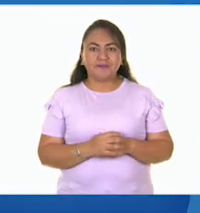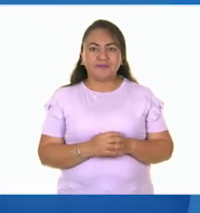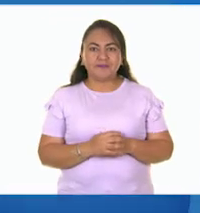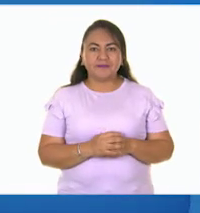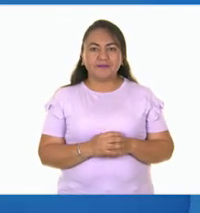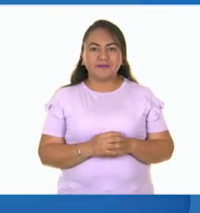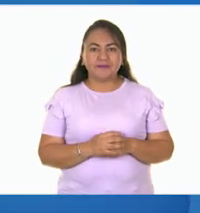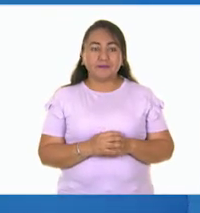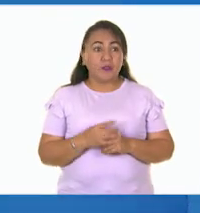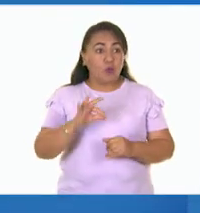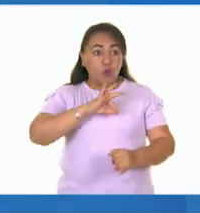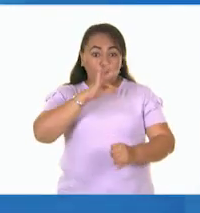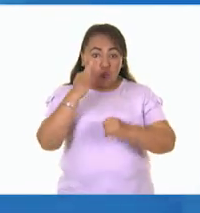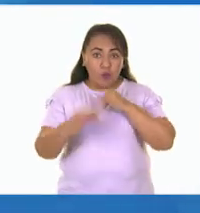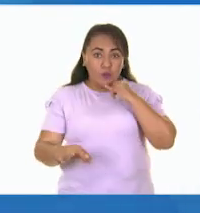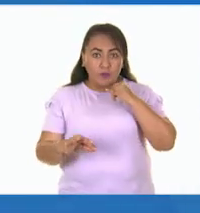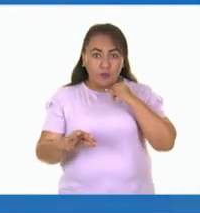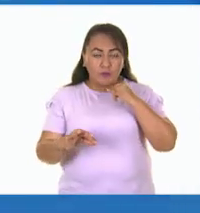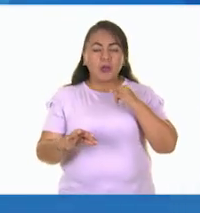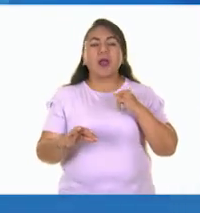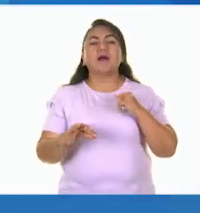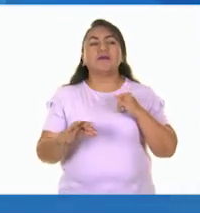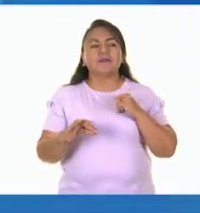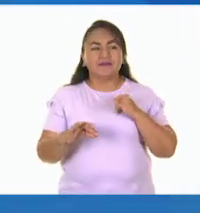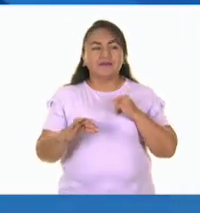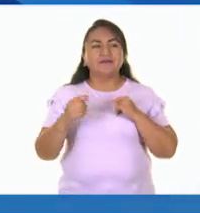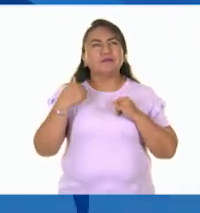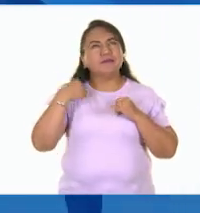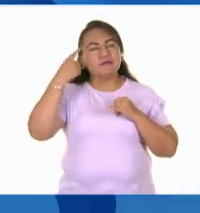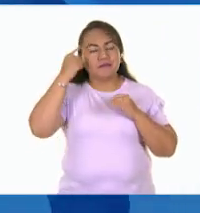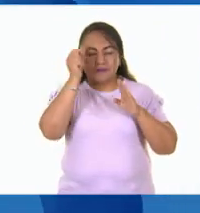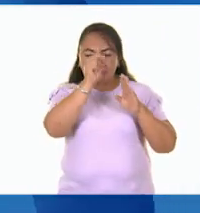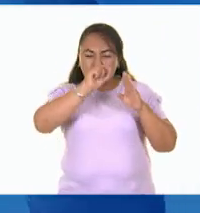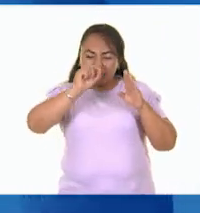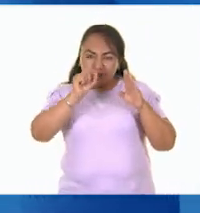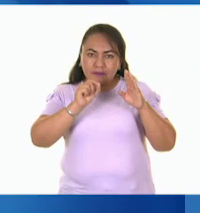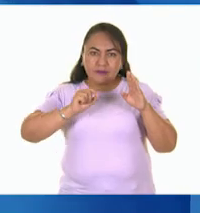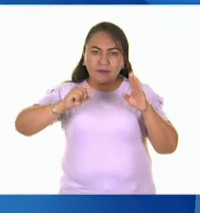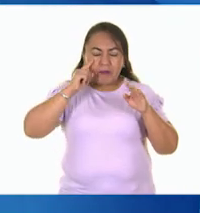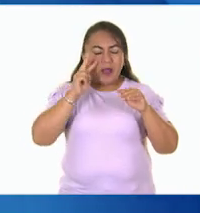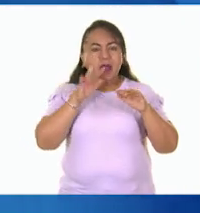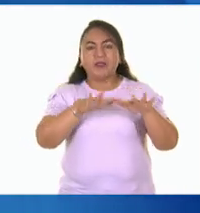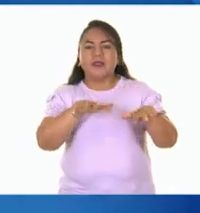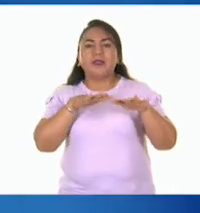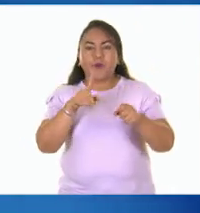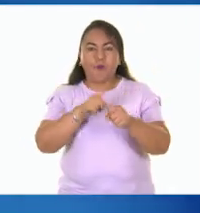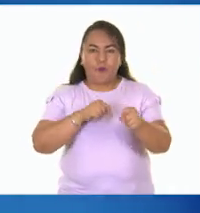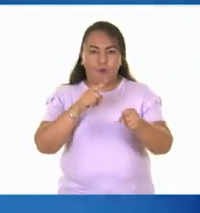Para terminar, lo delinearé para que resalte la figura.